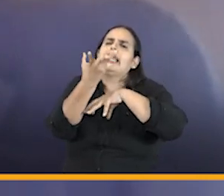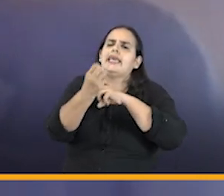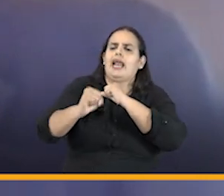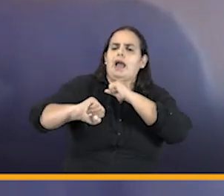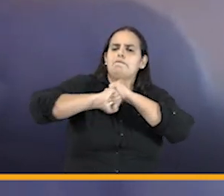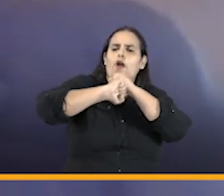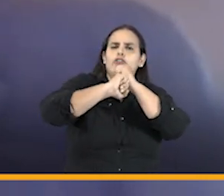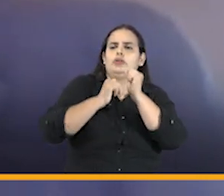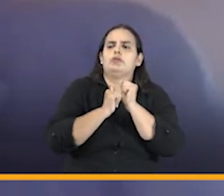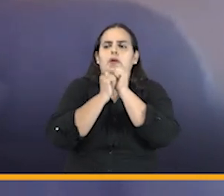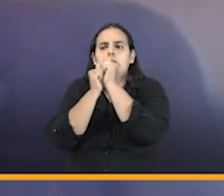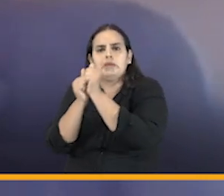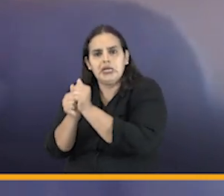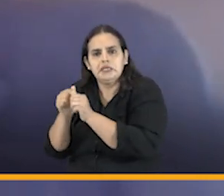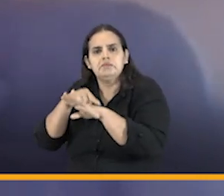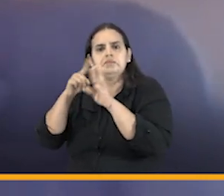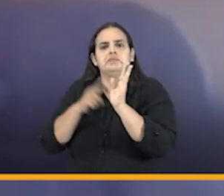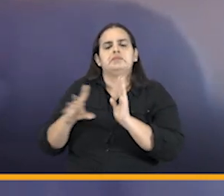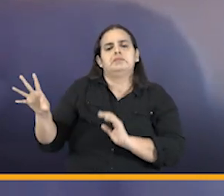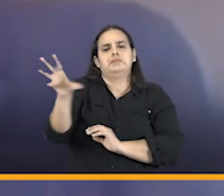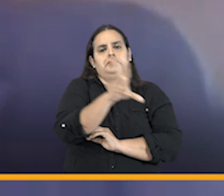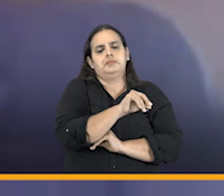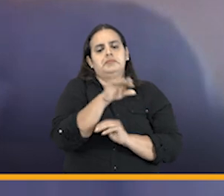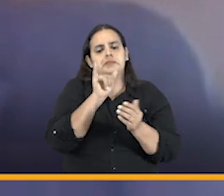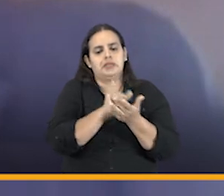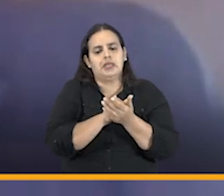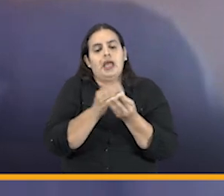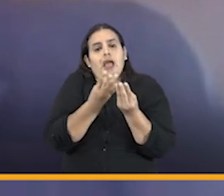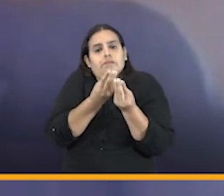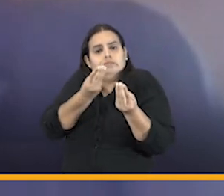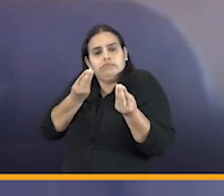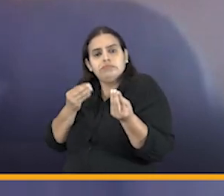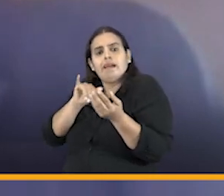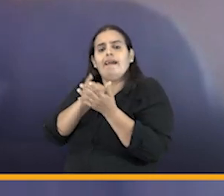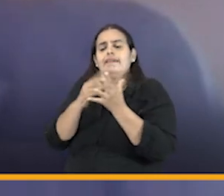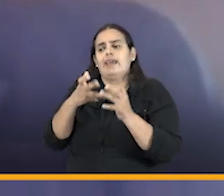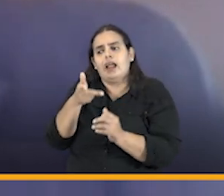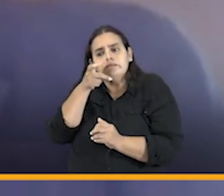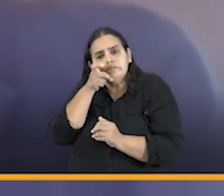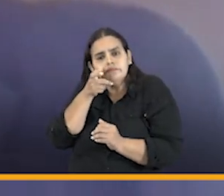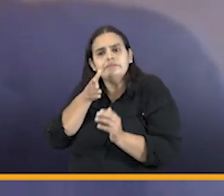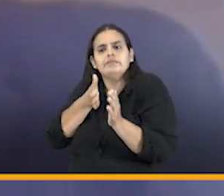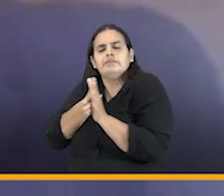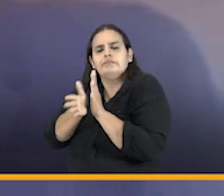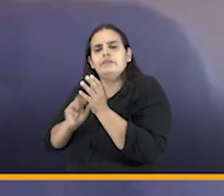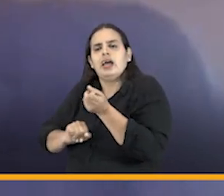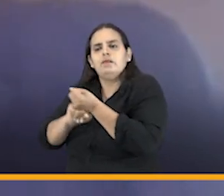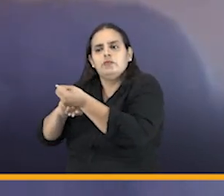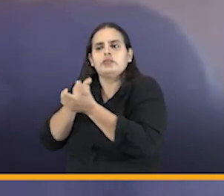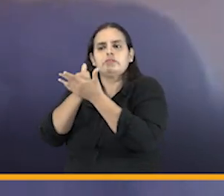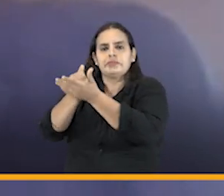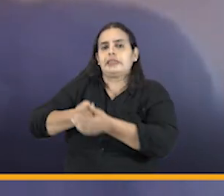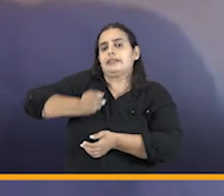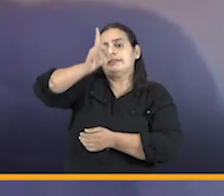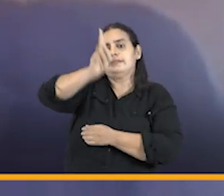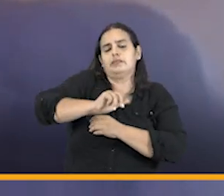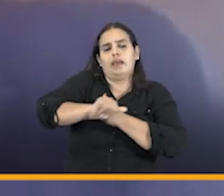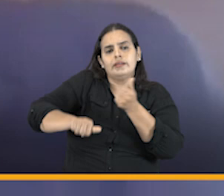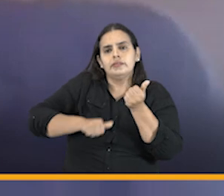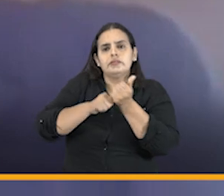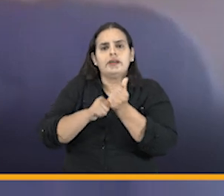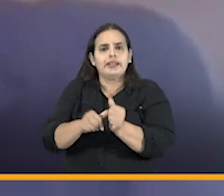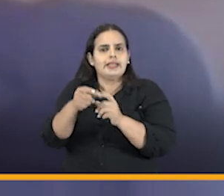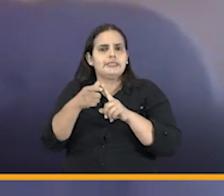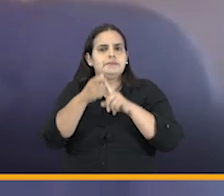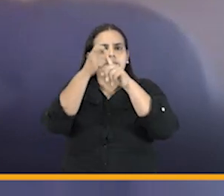acompañamiento y por supuesto de órganos descentralizados territoriales han solicitado nuestro acompañamiento y han recibido asesoría especializada